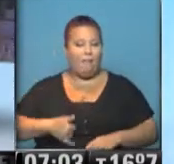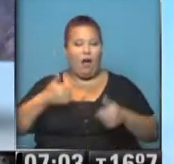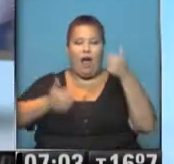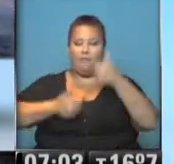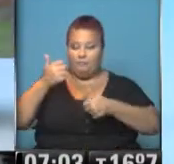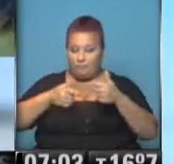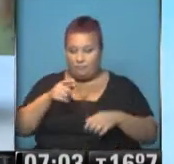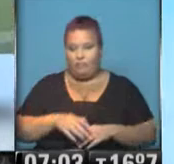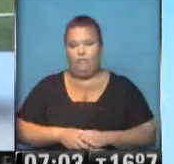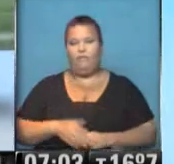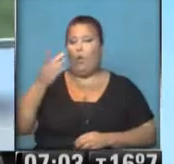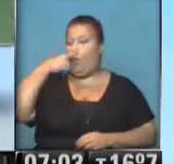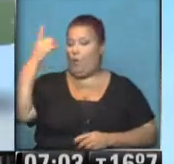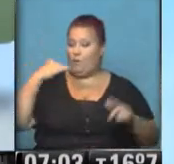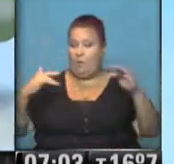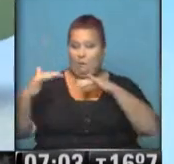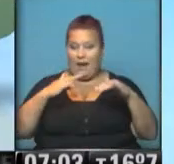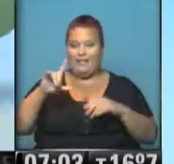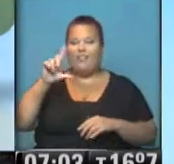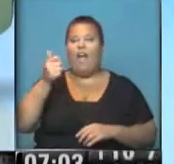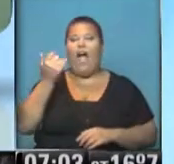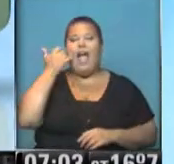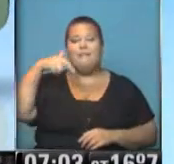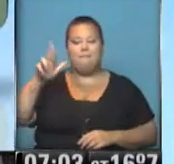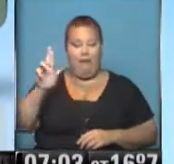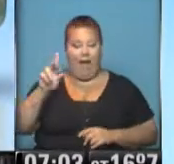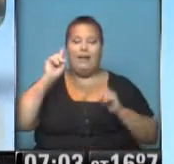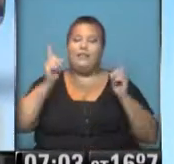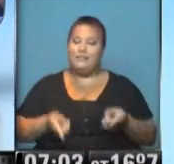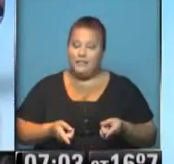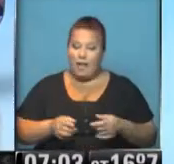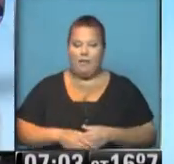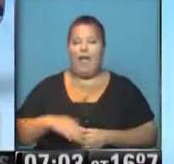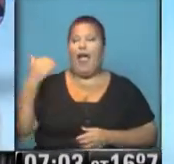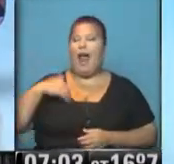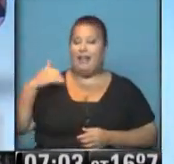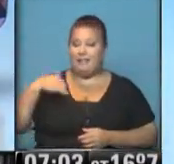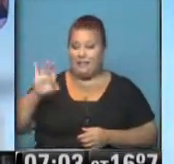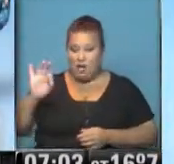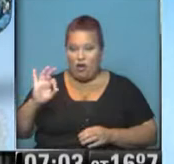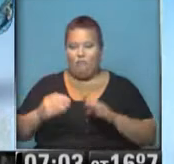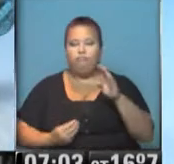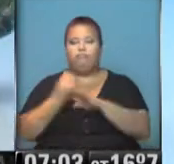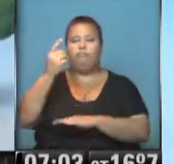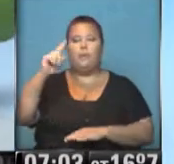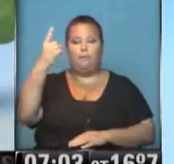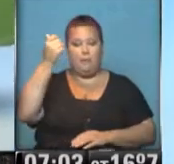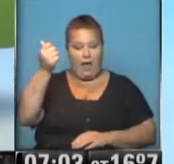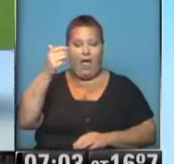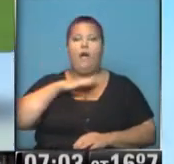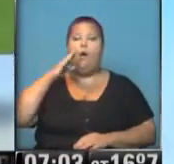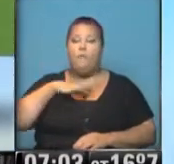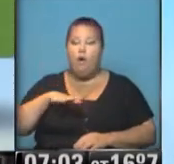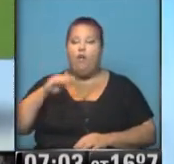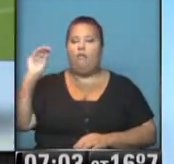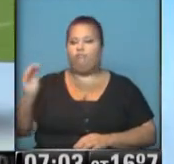Trophy en el último partido de Luciana Aymar. Además, Argentinos Juniors a primera. Boca cerró el